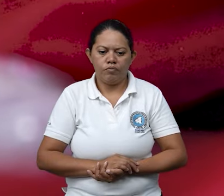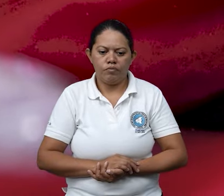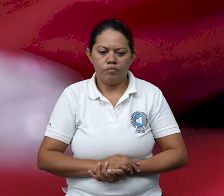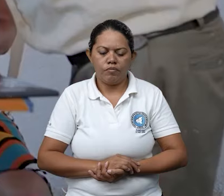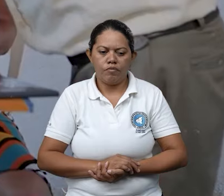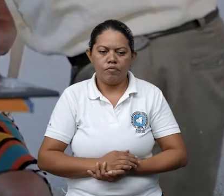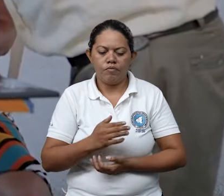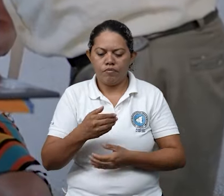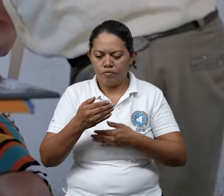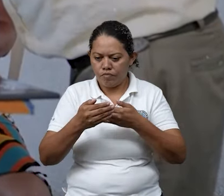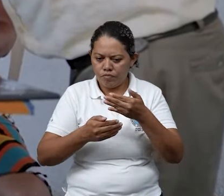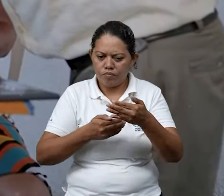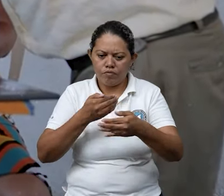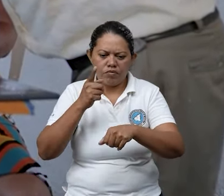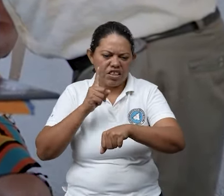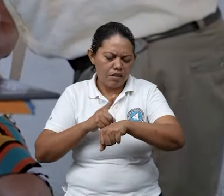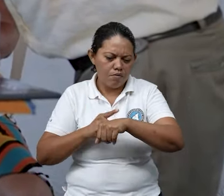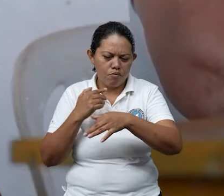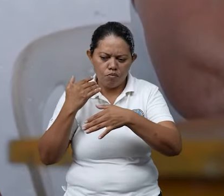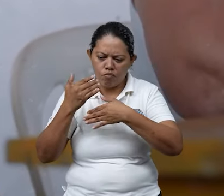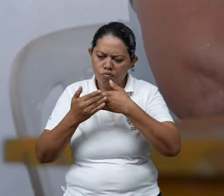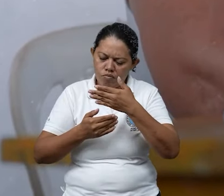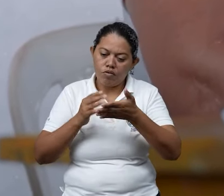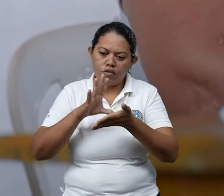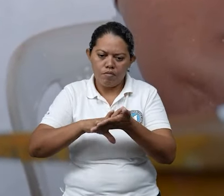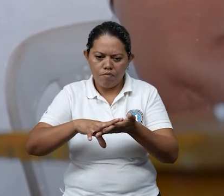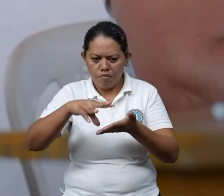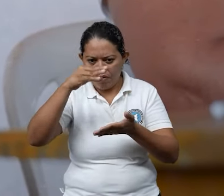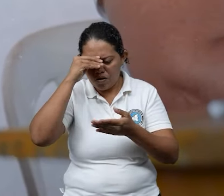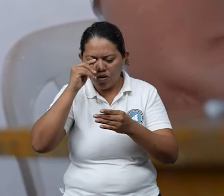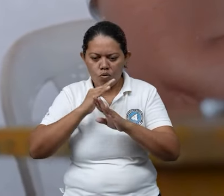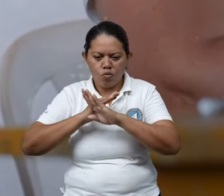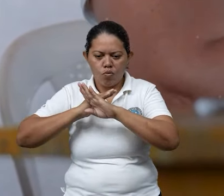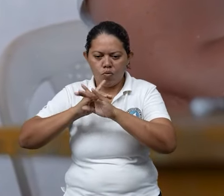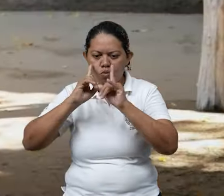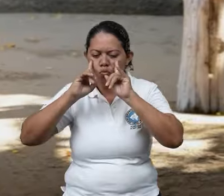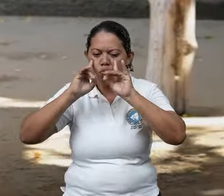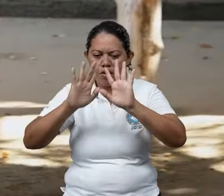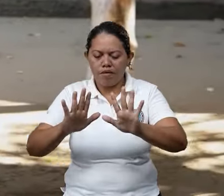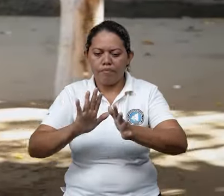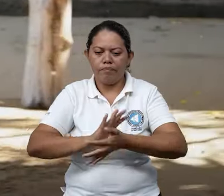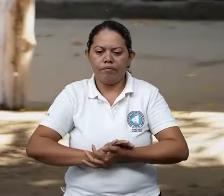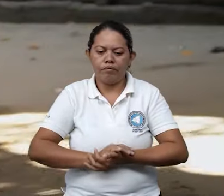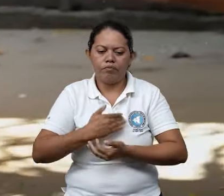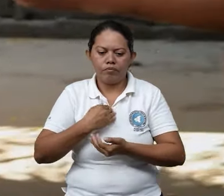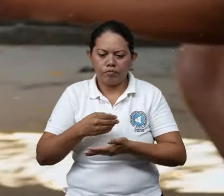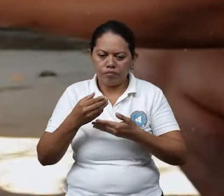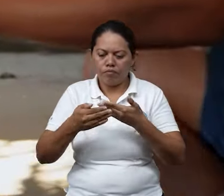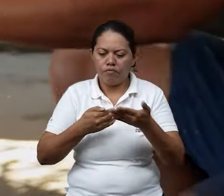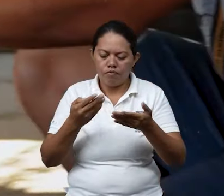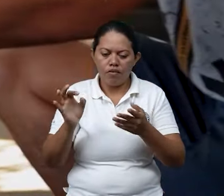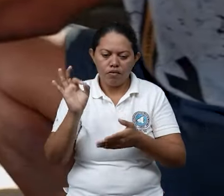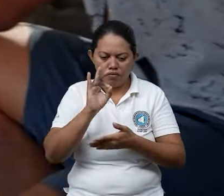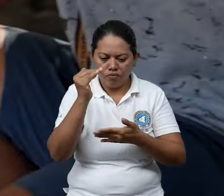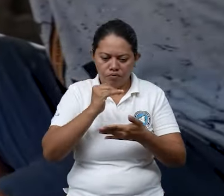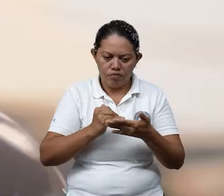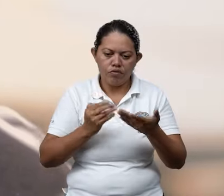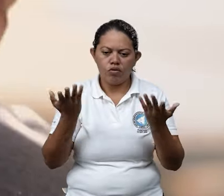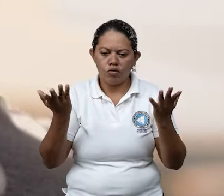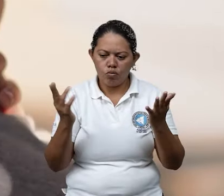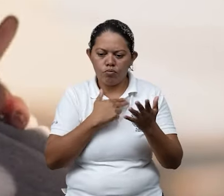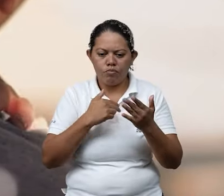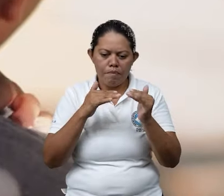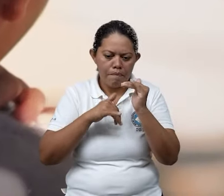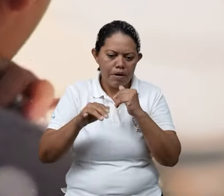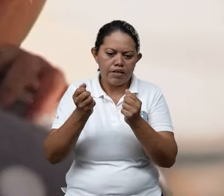Con el paso del tiempo, hemos aprendido a protegernos. Dándole prioridad a aquello